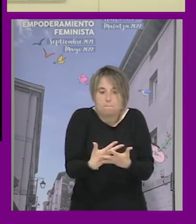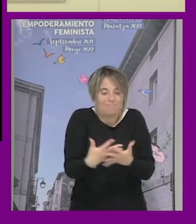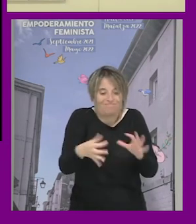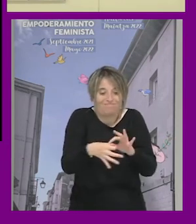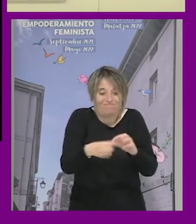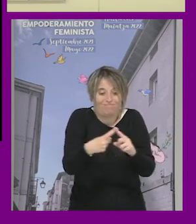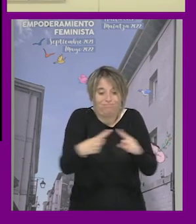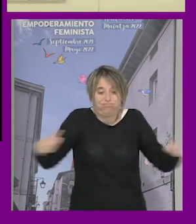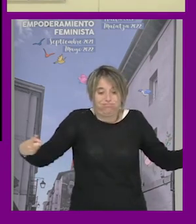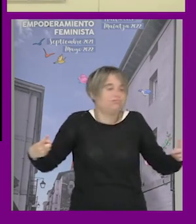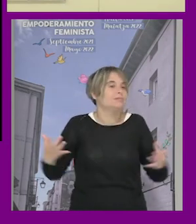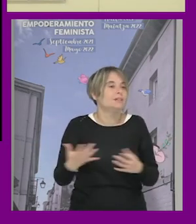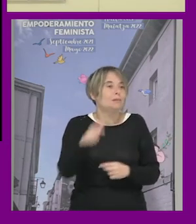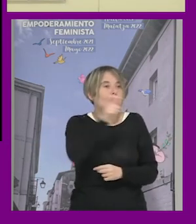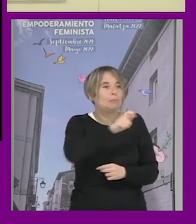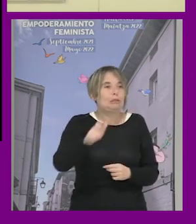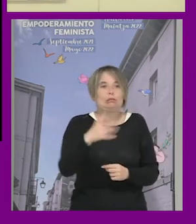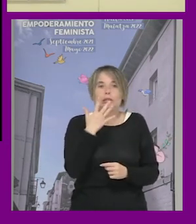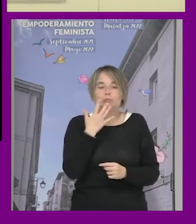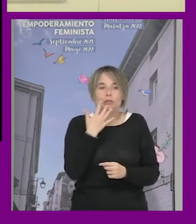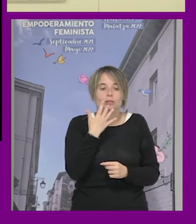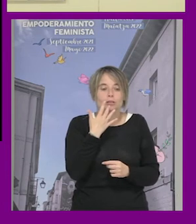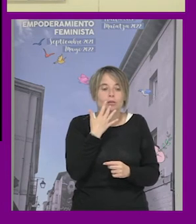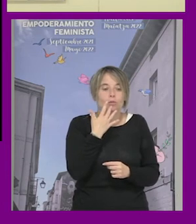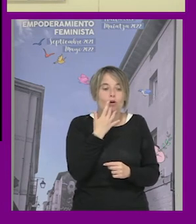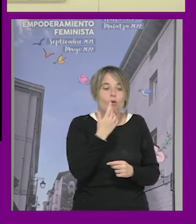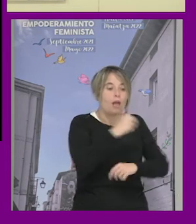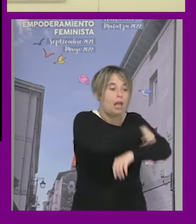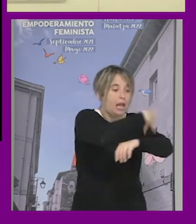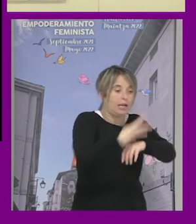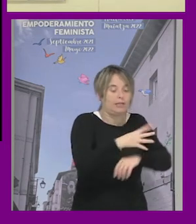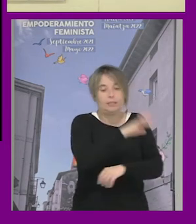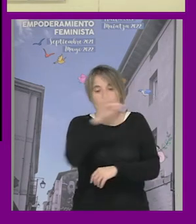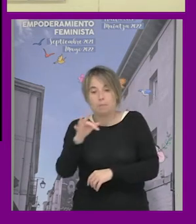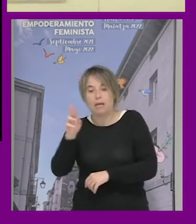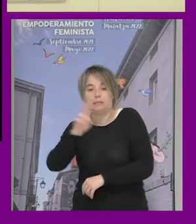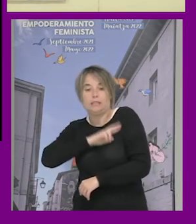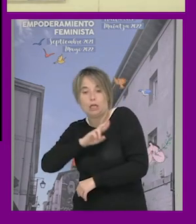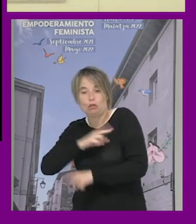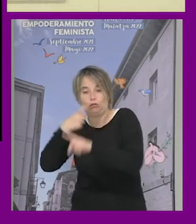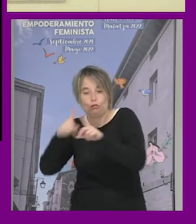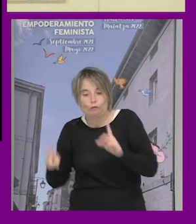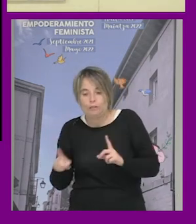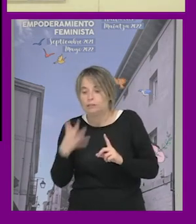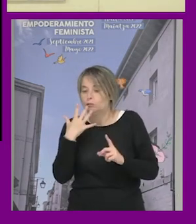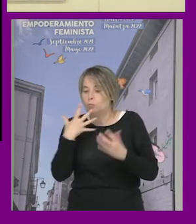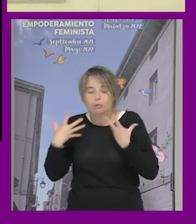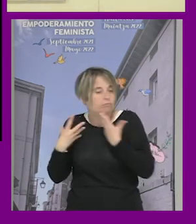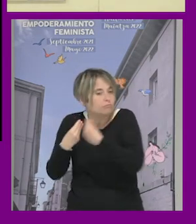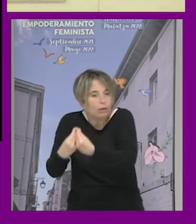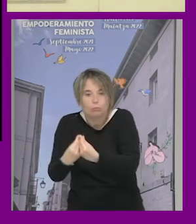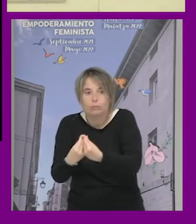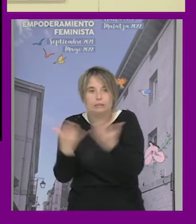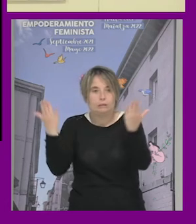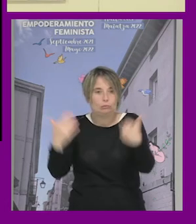las personas que tienen la historia de ser las dos cosas a la vez repente no tienen ni quien les pueda acompañar en caso de que lo